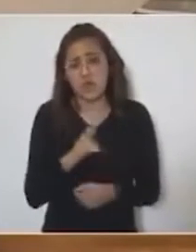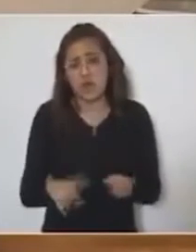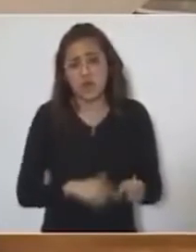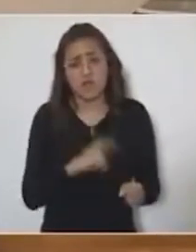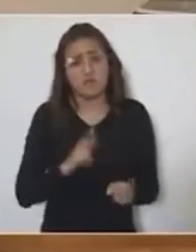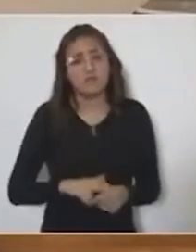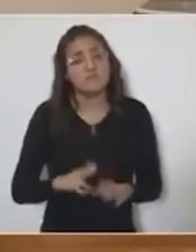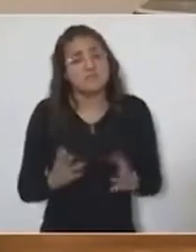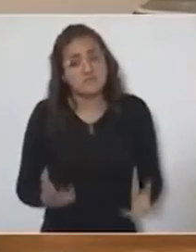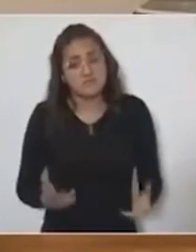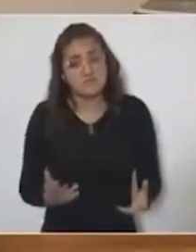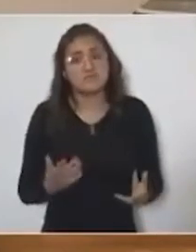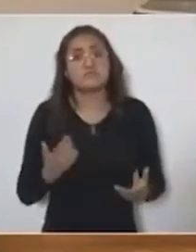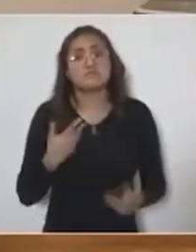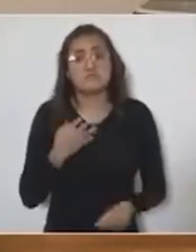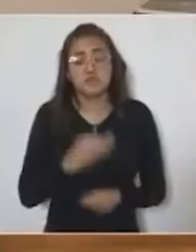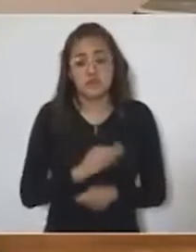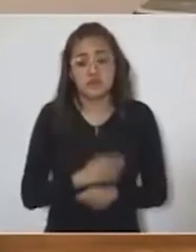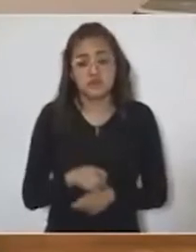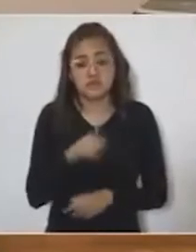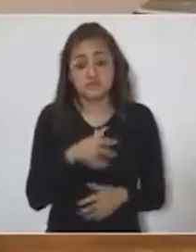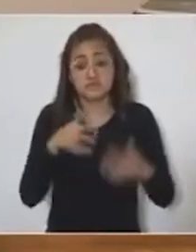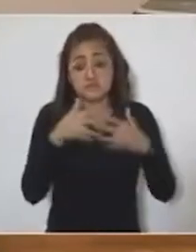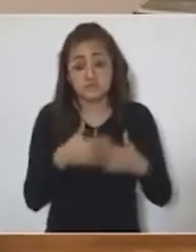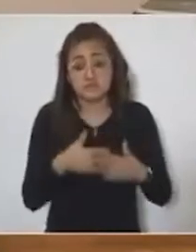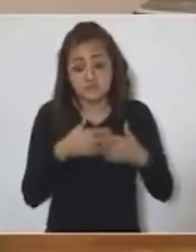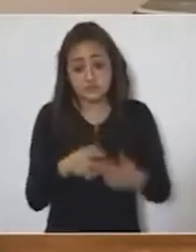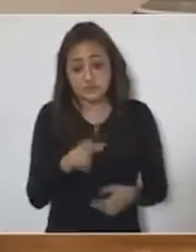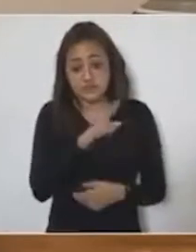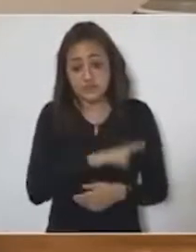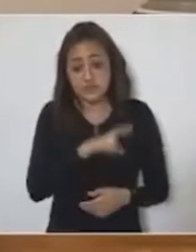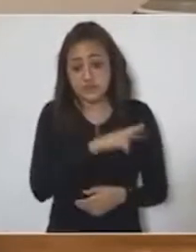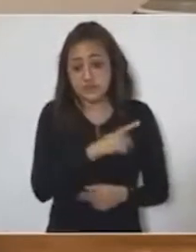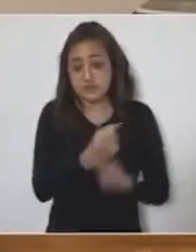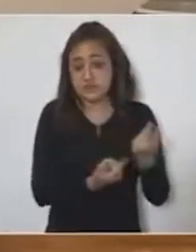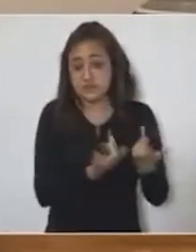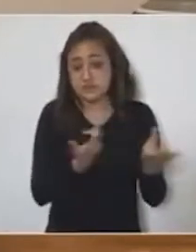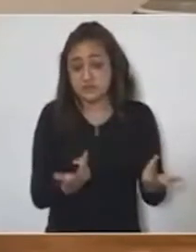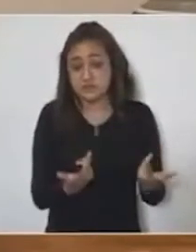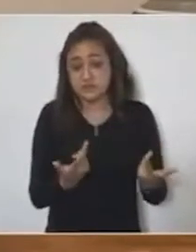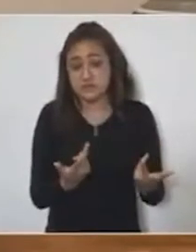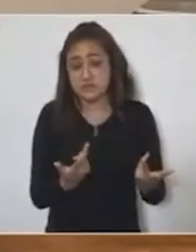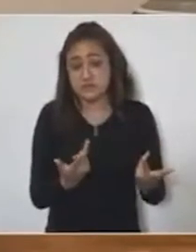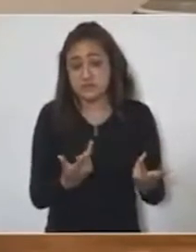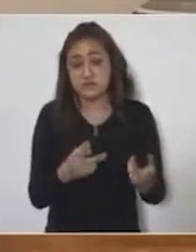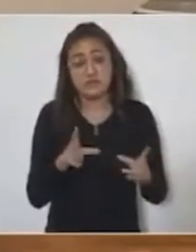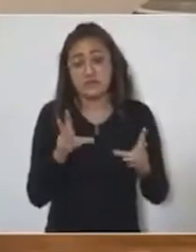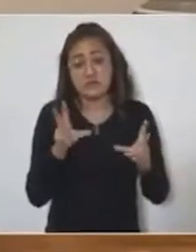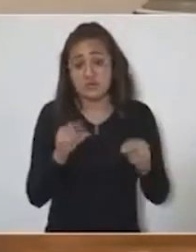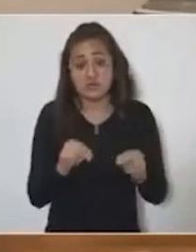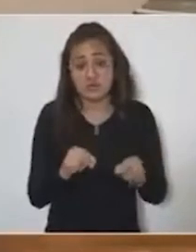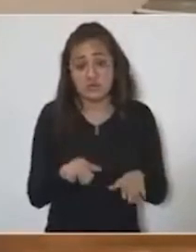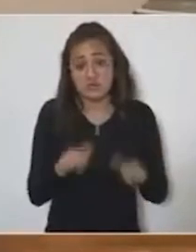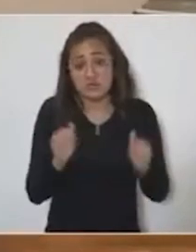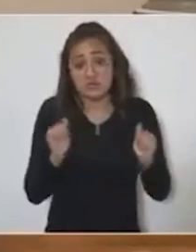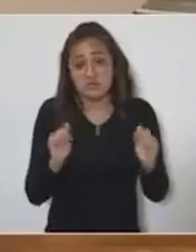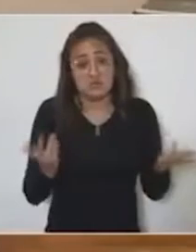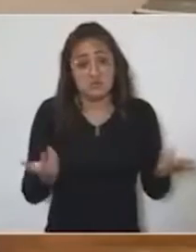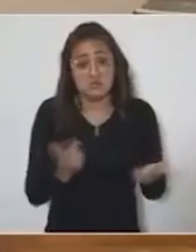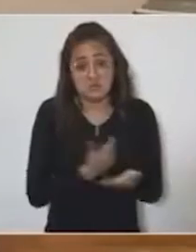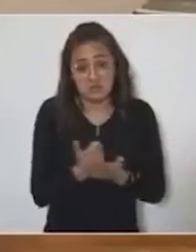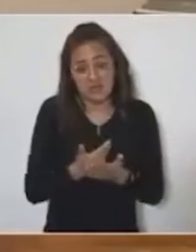Así es que si las empresas privadas se hacen a un lado de